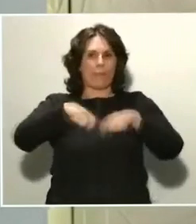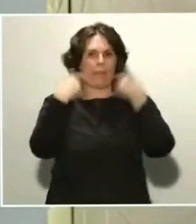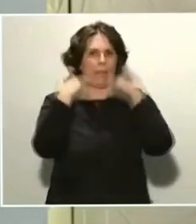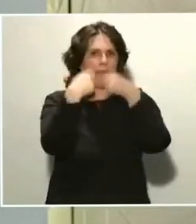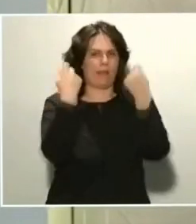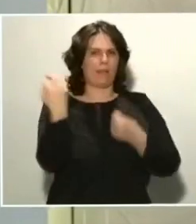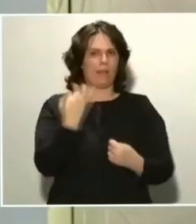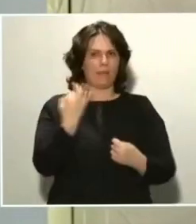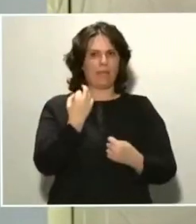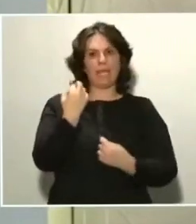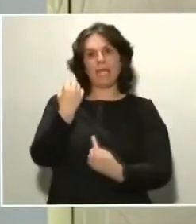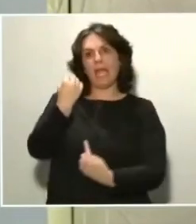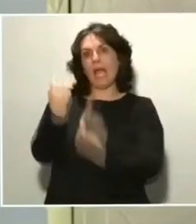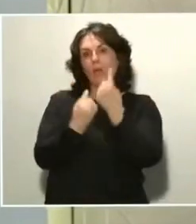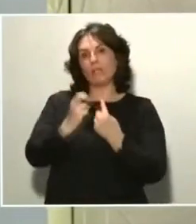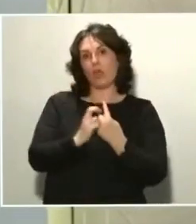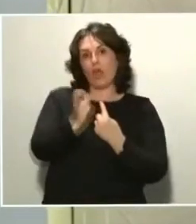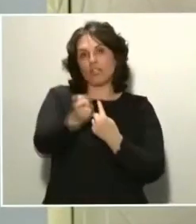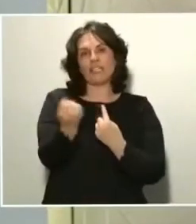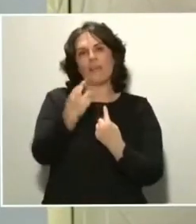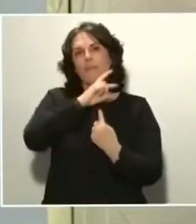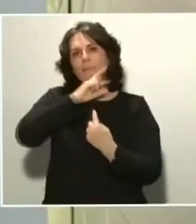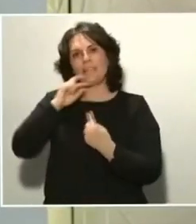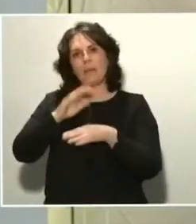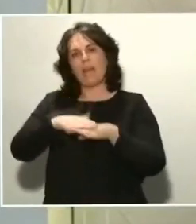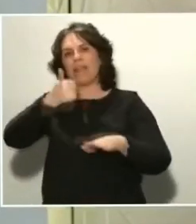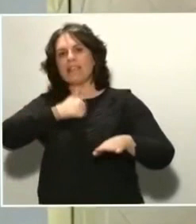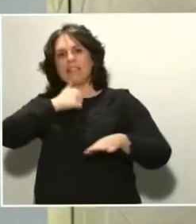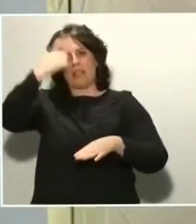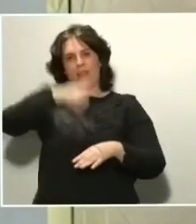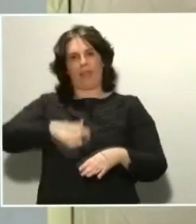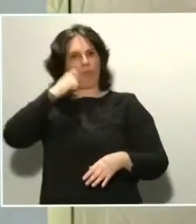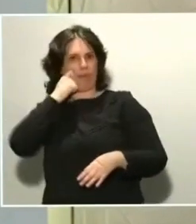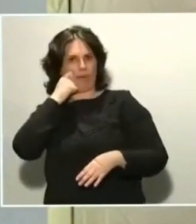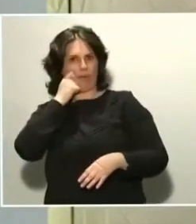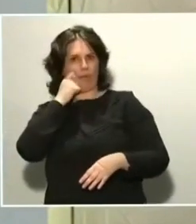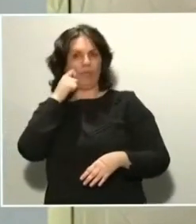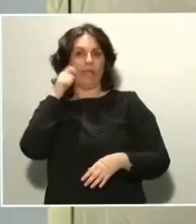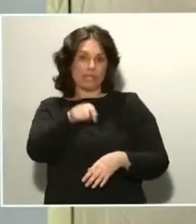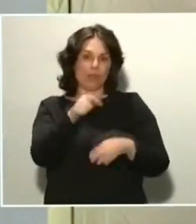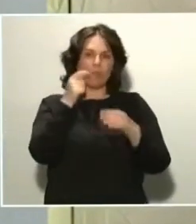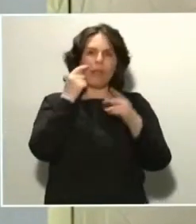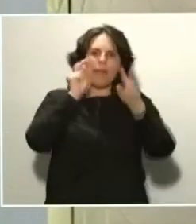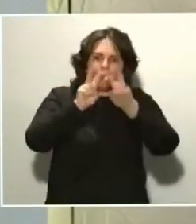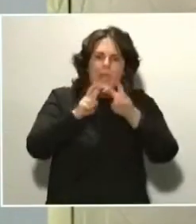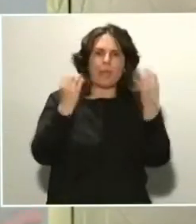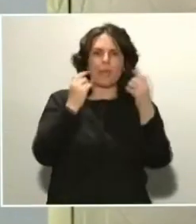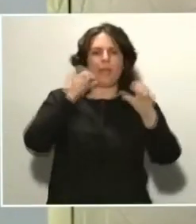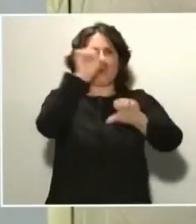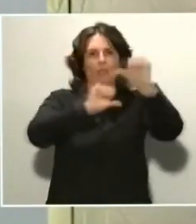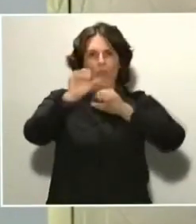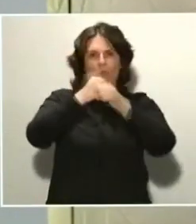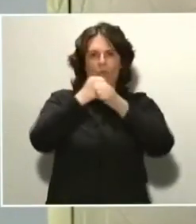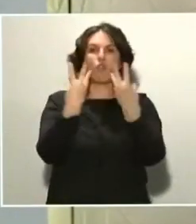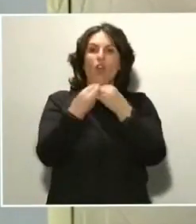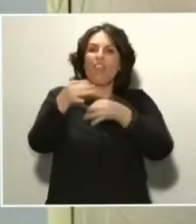que proporcionan resistencia. Todo esto requiere de unos ciertos test que se tienen que hacer dentro del laboratorio con las células y, como digo, hay test